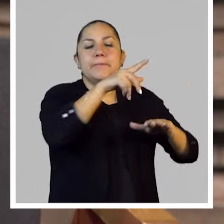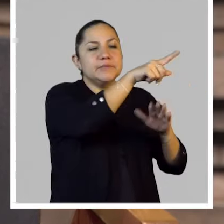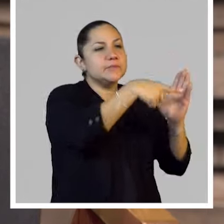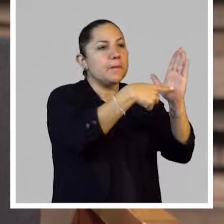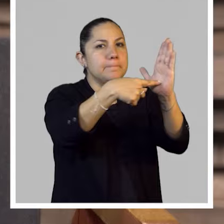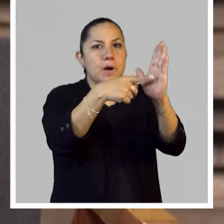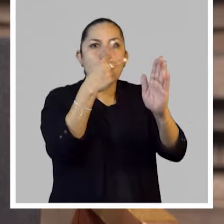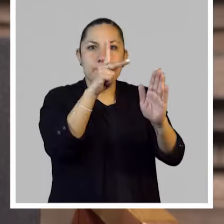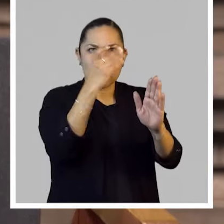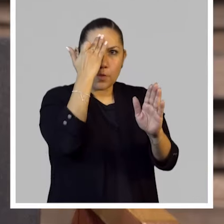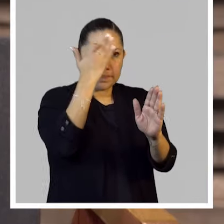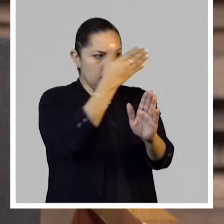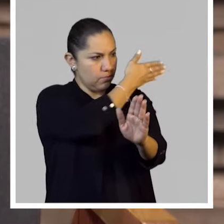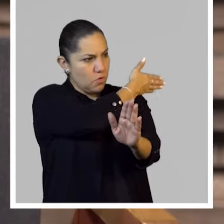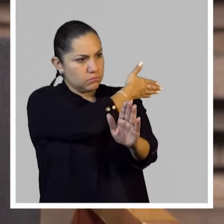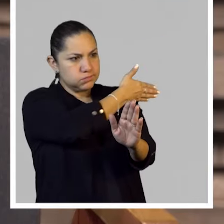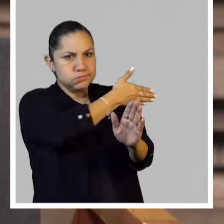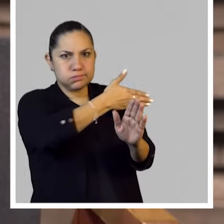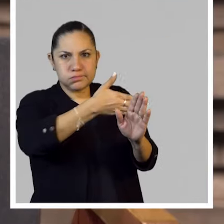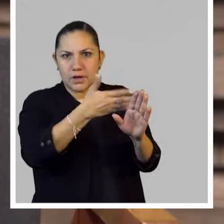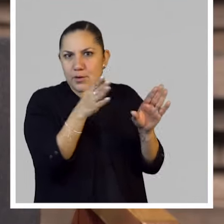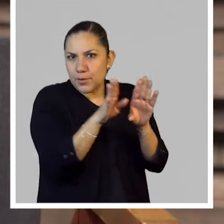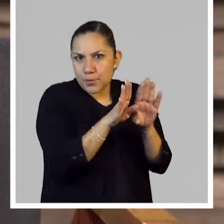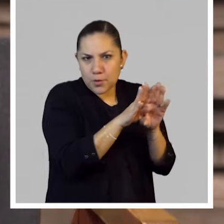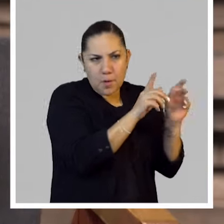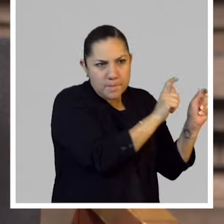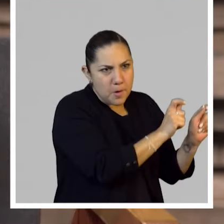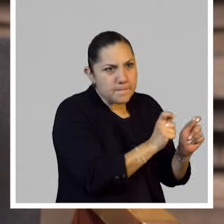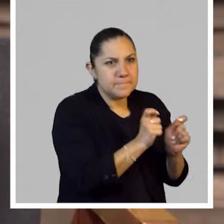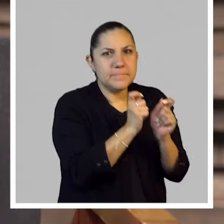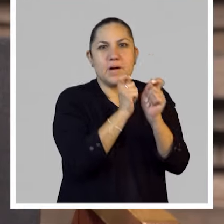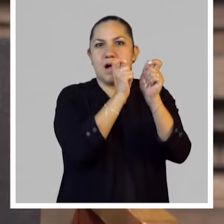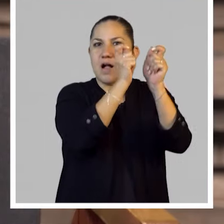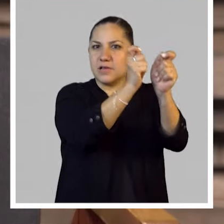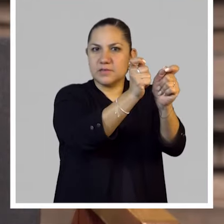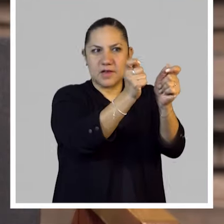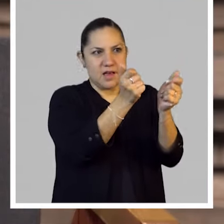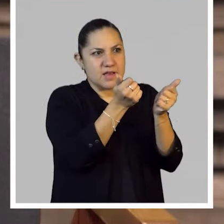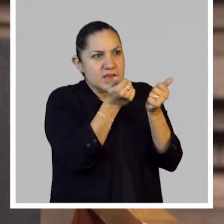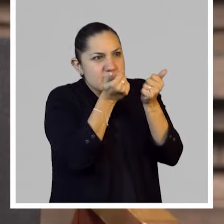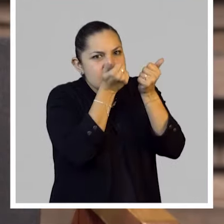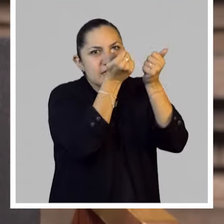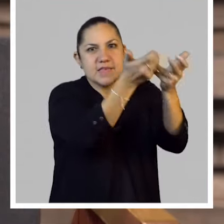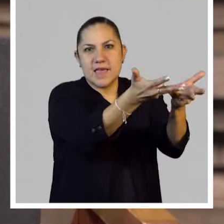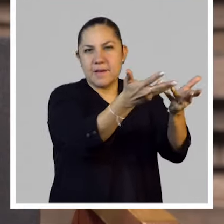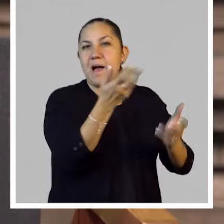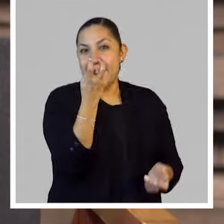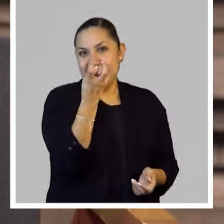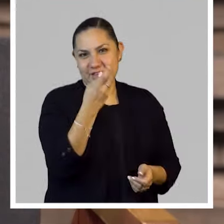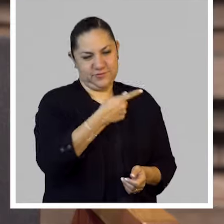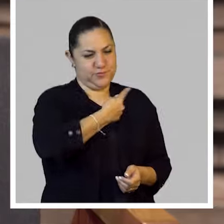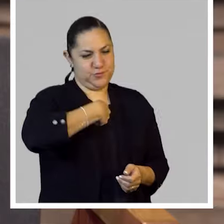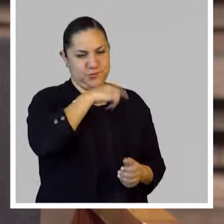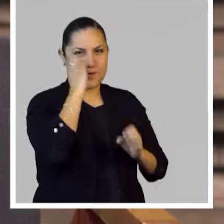Entonces, parte de lo que exhibimos en esta muestra fue como toda esa infraestructura que